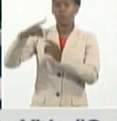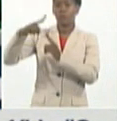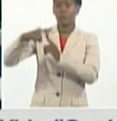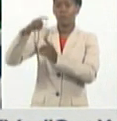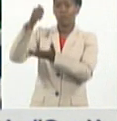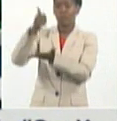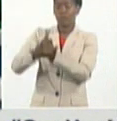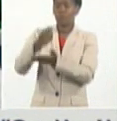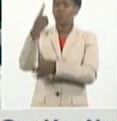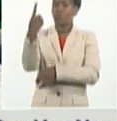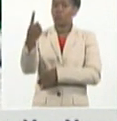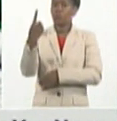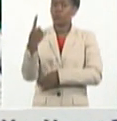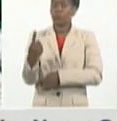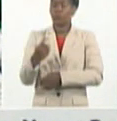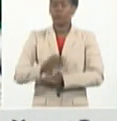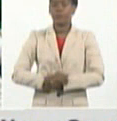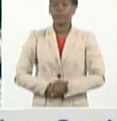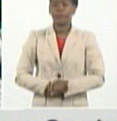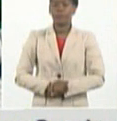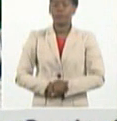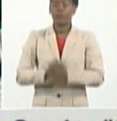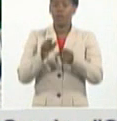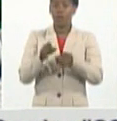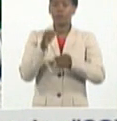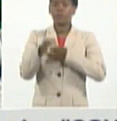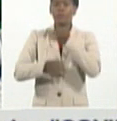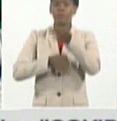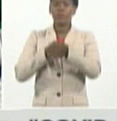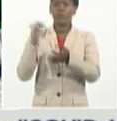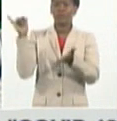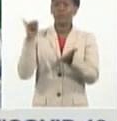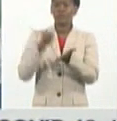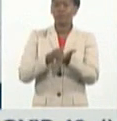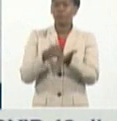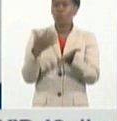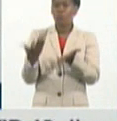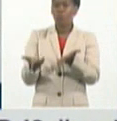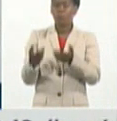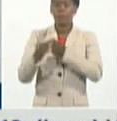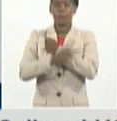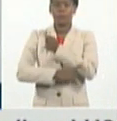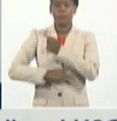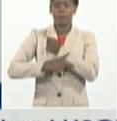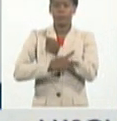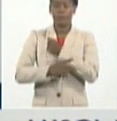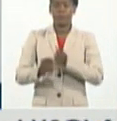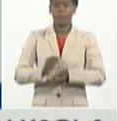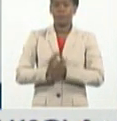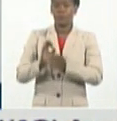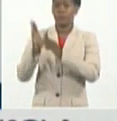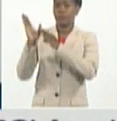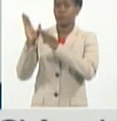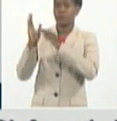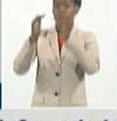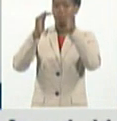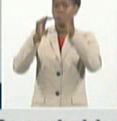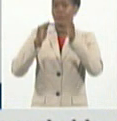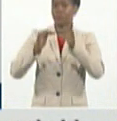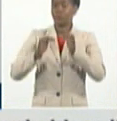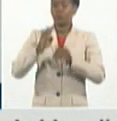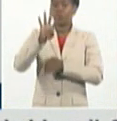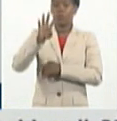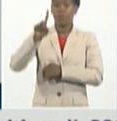uno. En resumen, por países de procedencia, podemos decir que los 41 pacientes diagnosticados